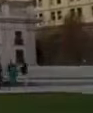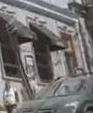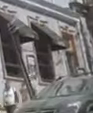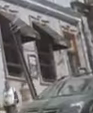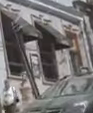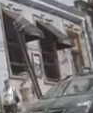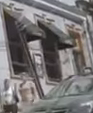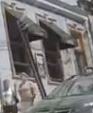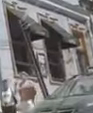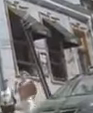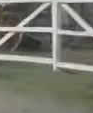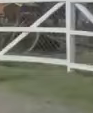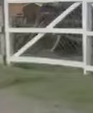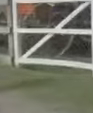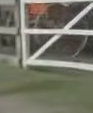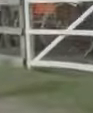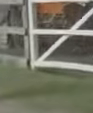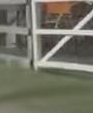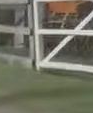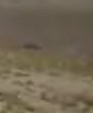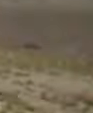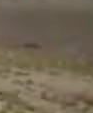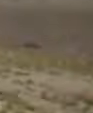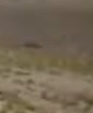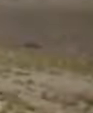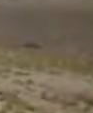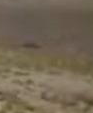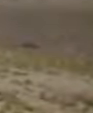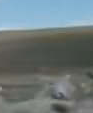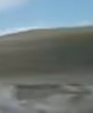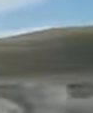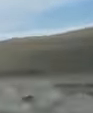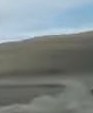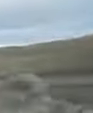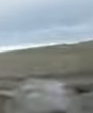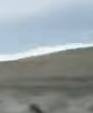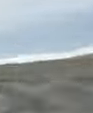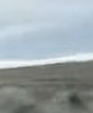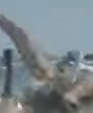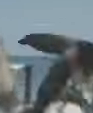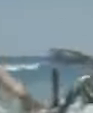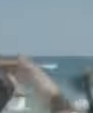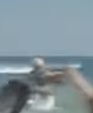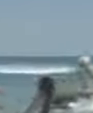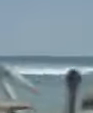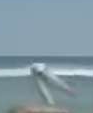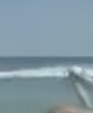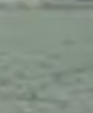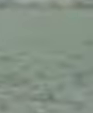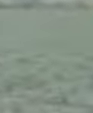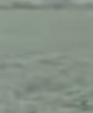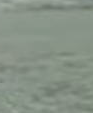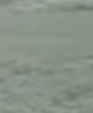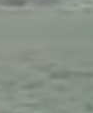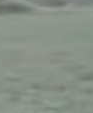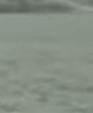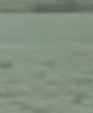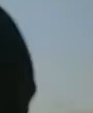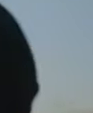...de Chile. Agradecemos a los canales de televisión y radio emisoras que integraron esta red voluntaria. ¡Gracias!